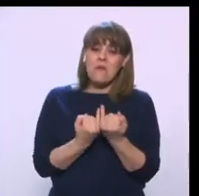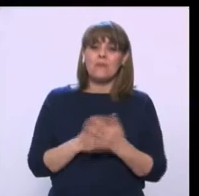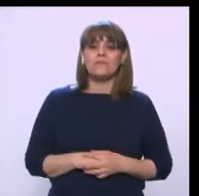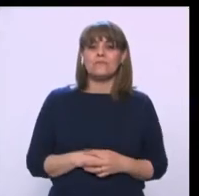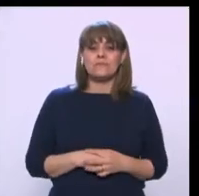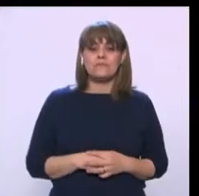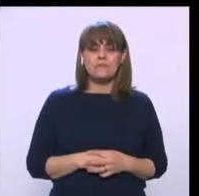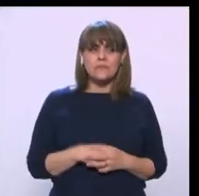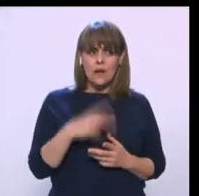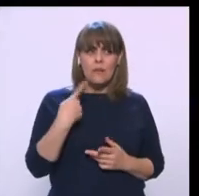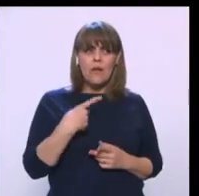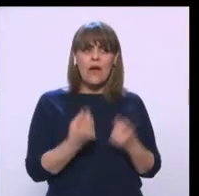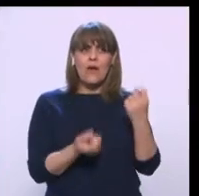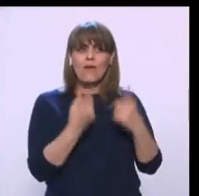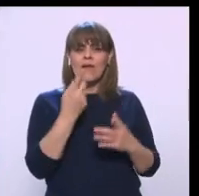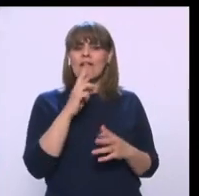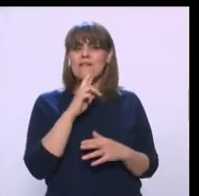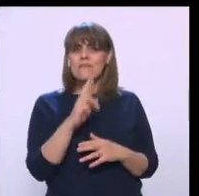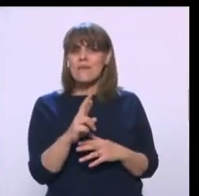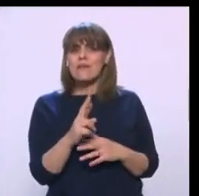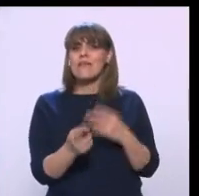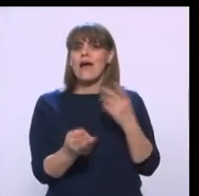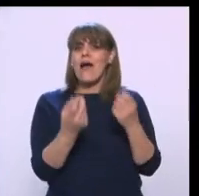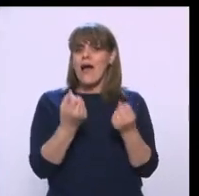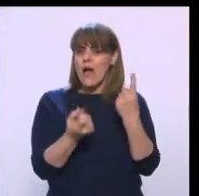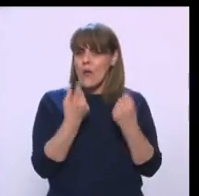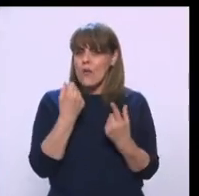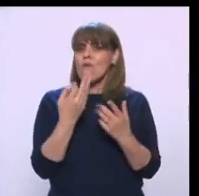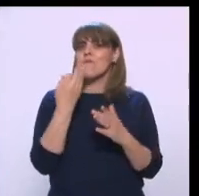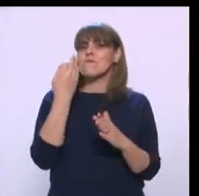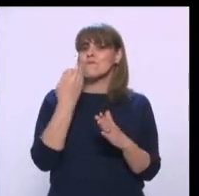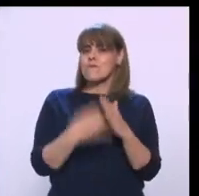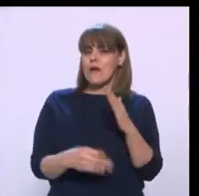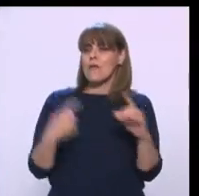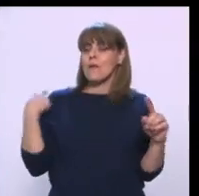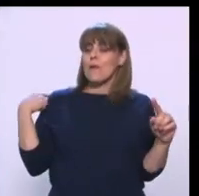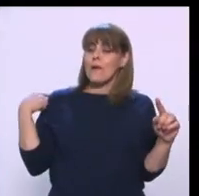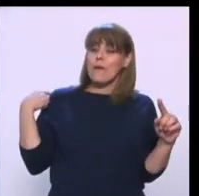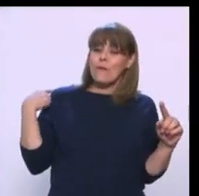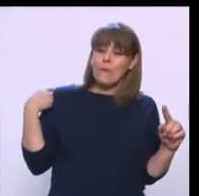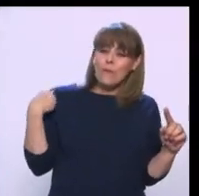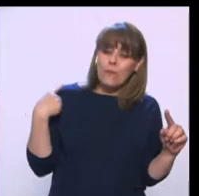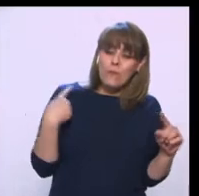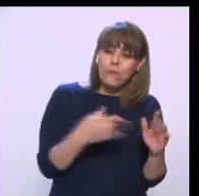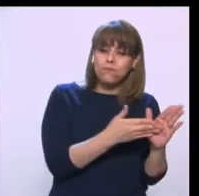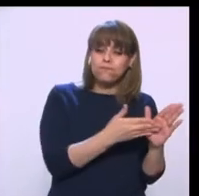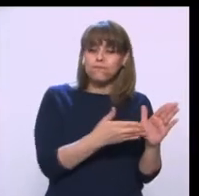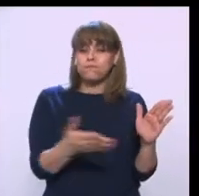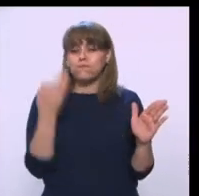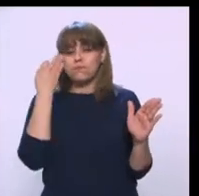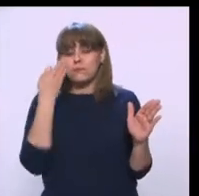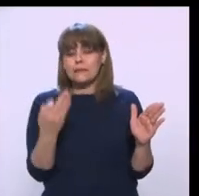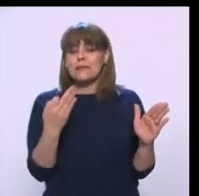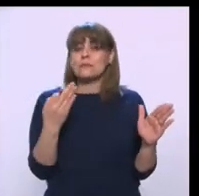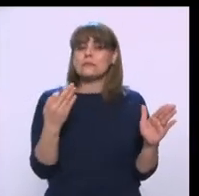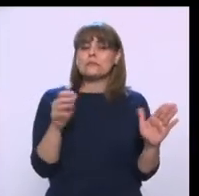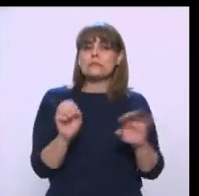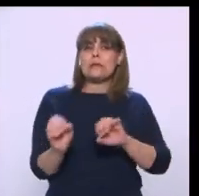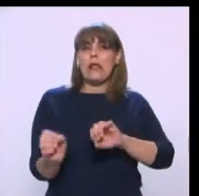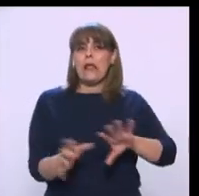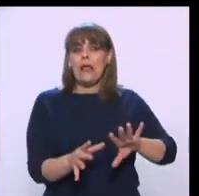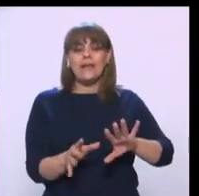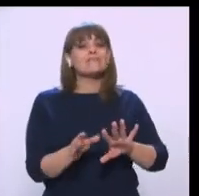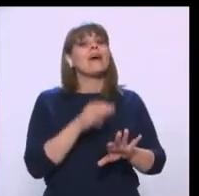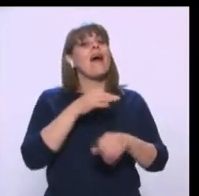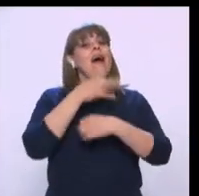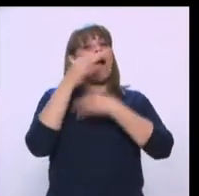importante por parte de la población, eso hay que reconocerlo, por ahí ha sido mucho tiempo, y entonces es importante reafirmar otra vez, pues el mensaje